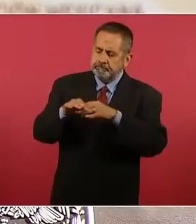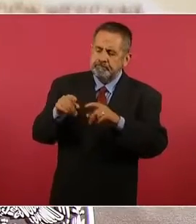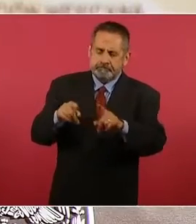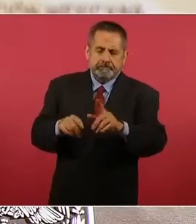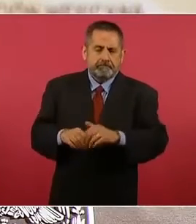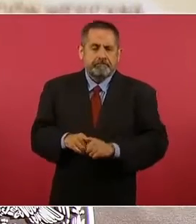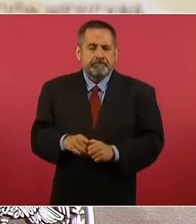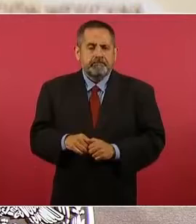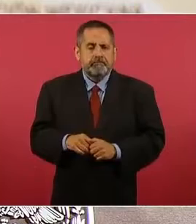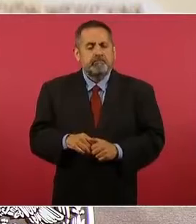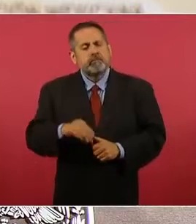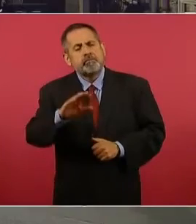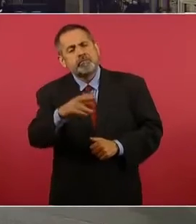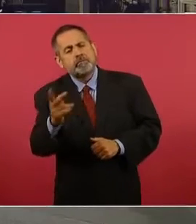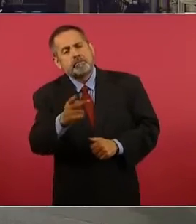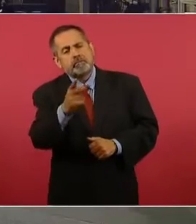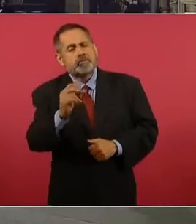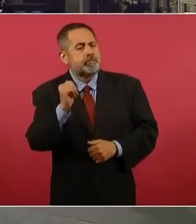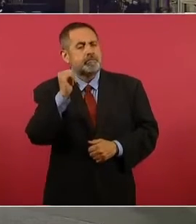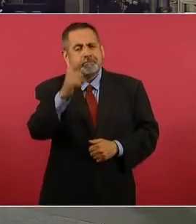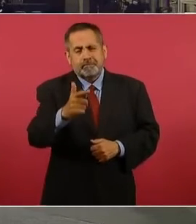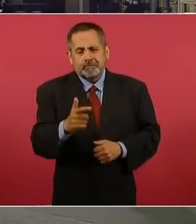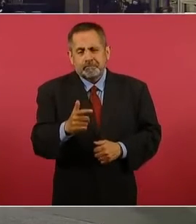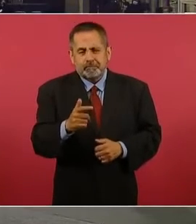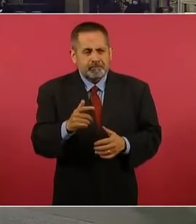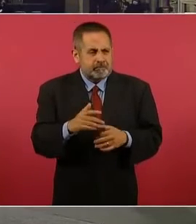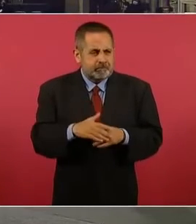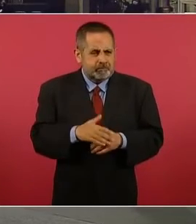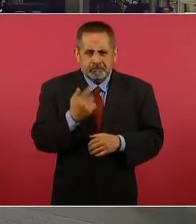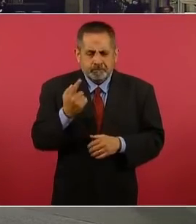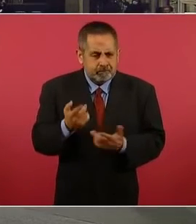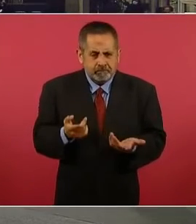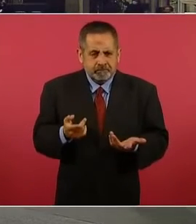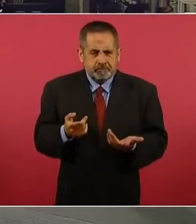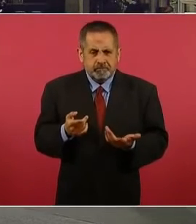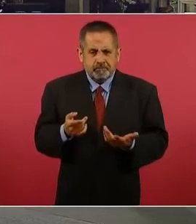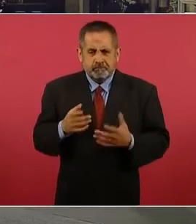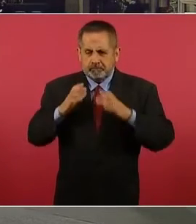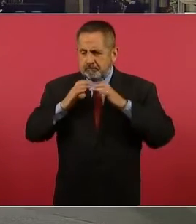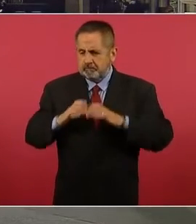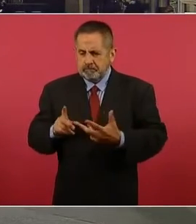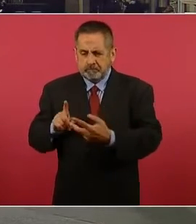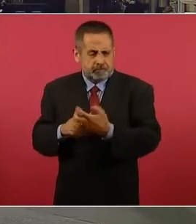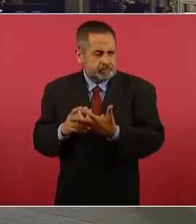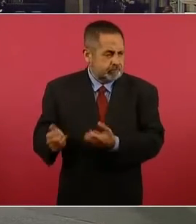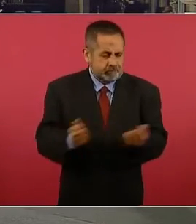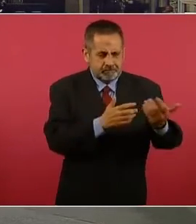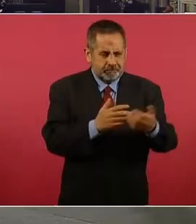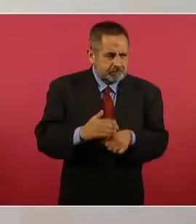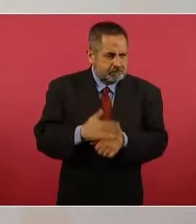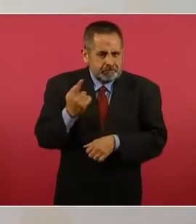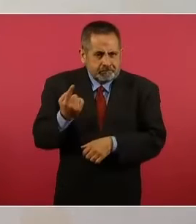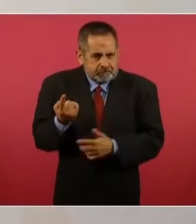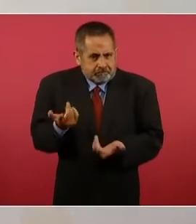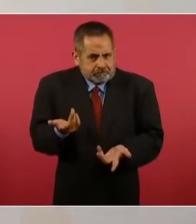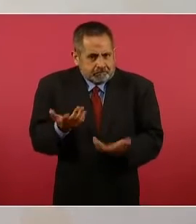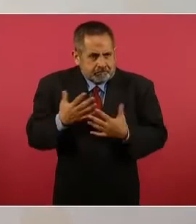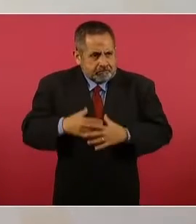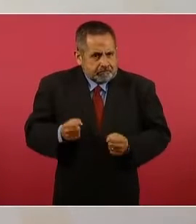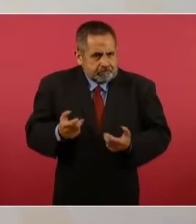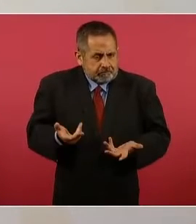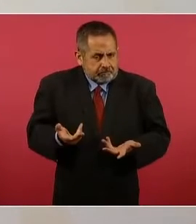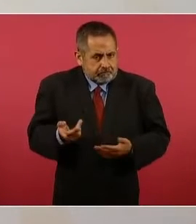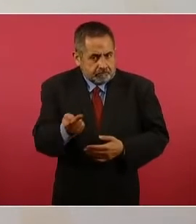fundamental. ¿Hay alguna explicación, aunque sea extraoficial, de por qué se llevaron los cuerpos? No, no,